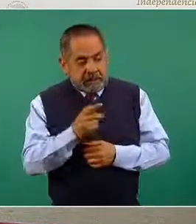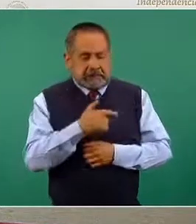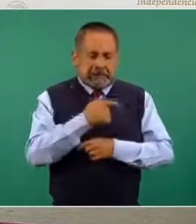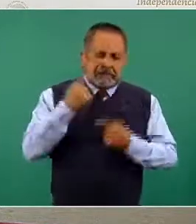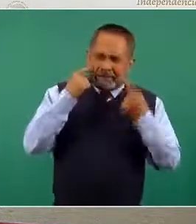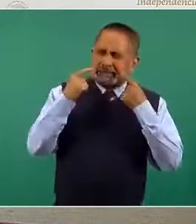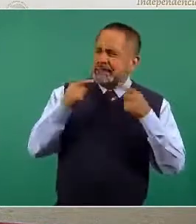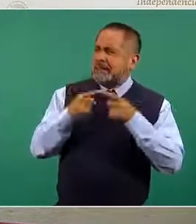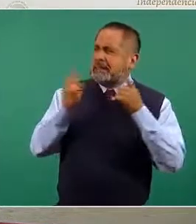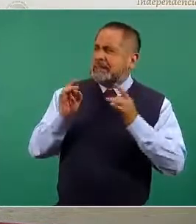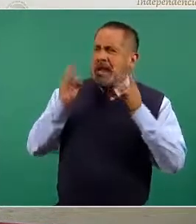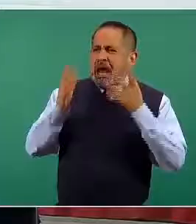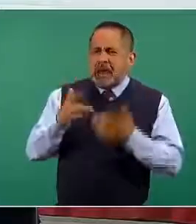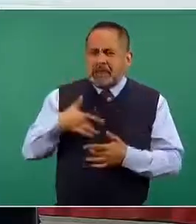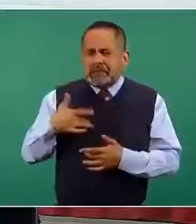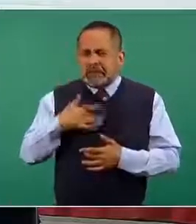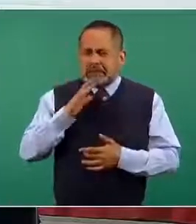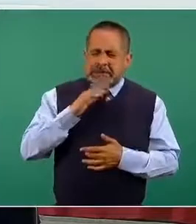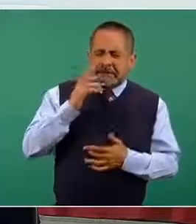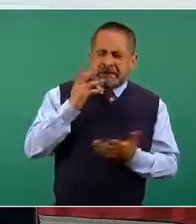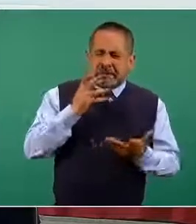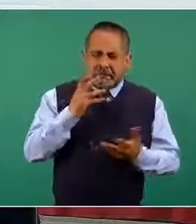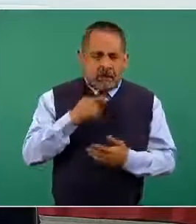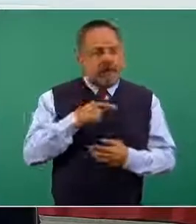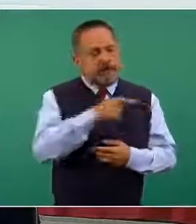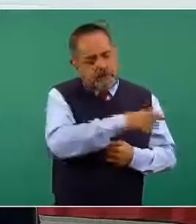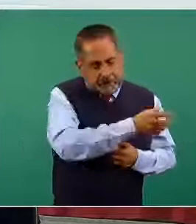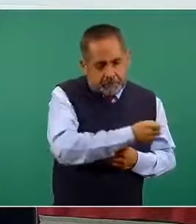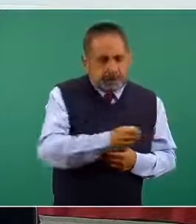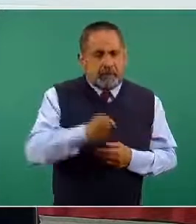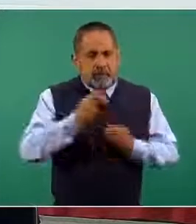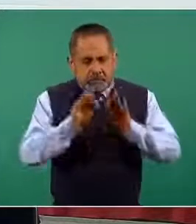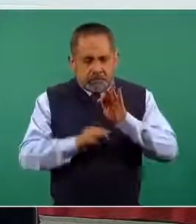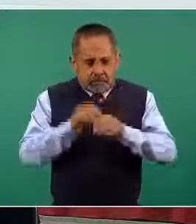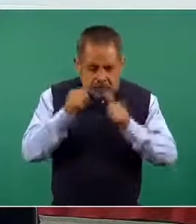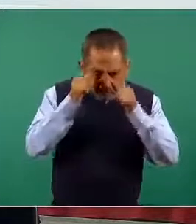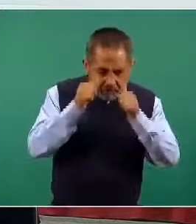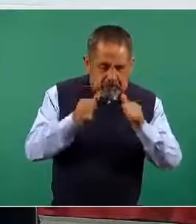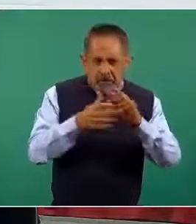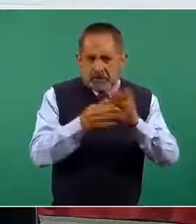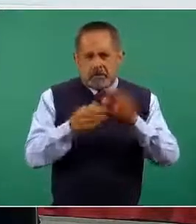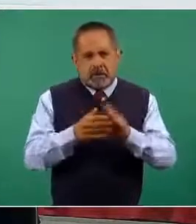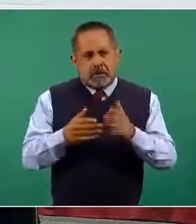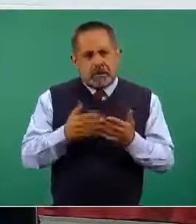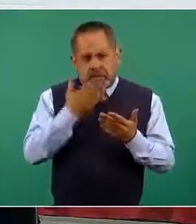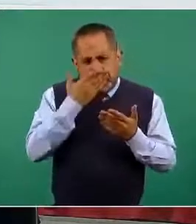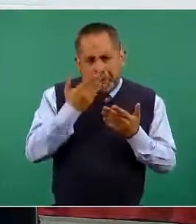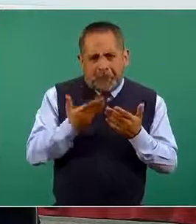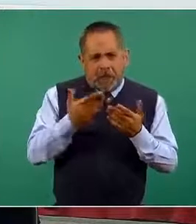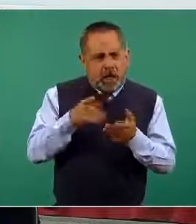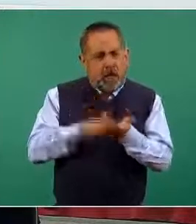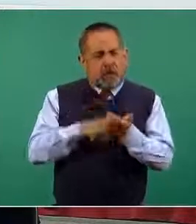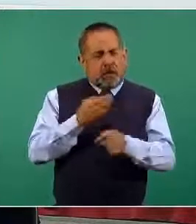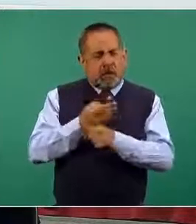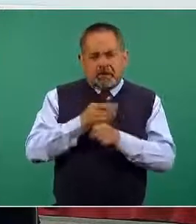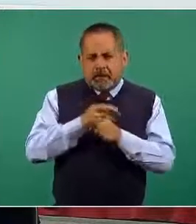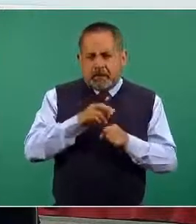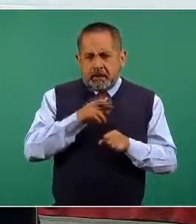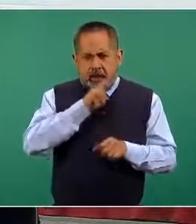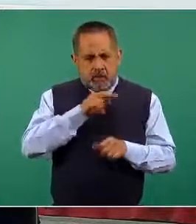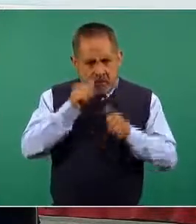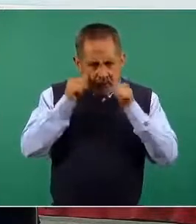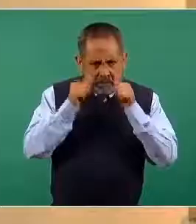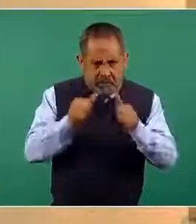por alguna reacción alérgica, por alguna sintomatología, se atiende en ese momento y